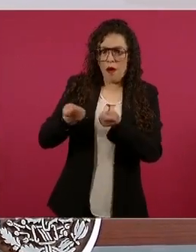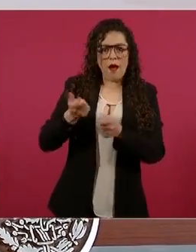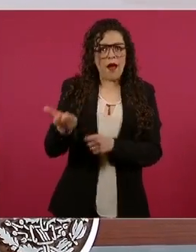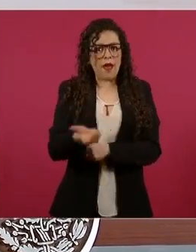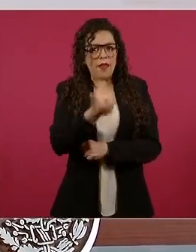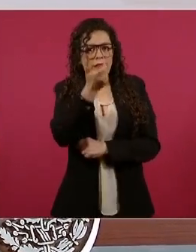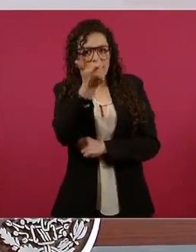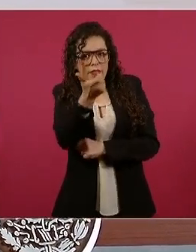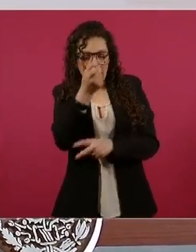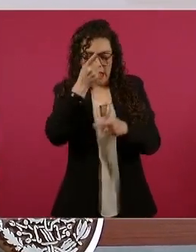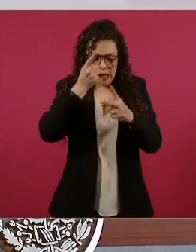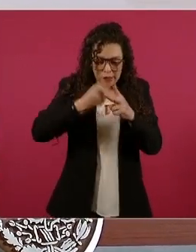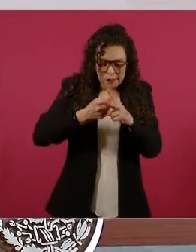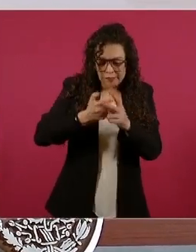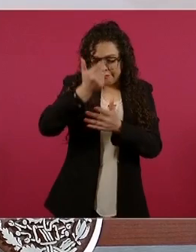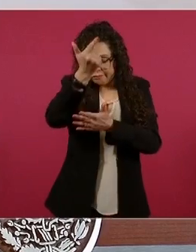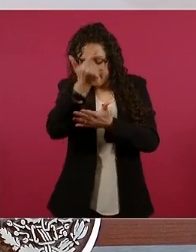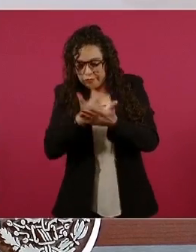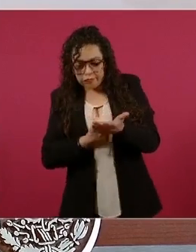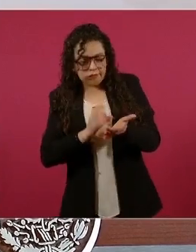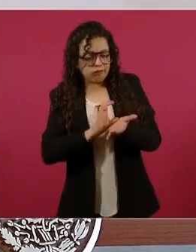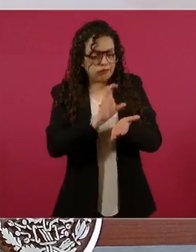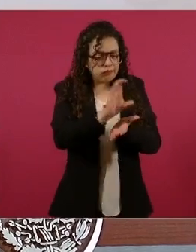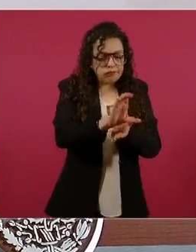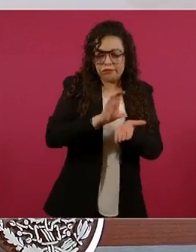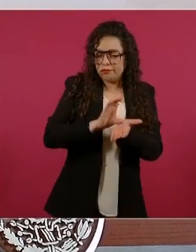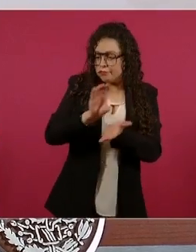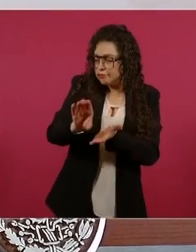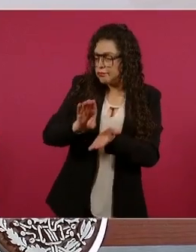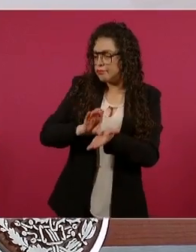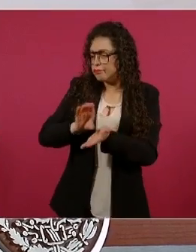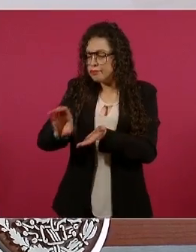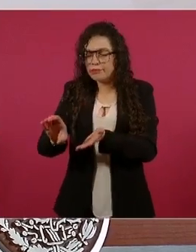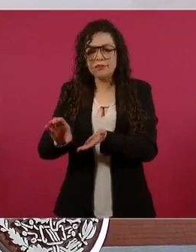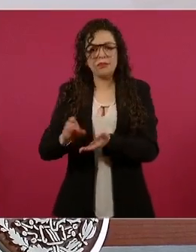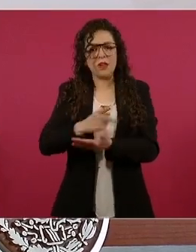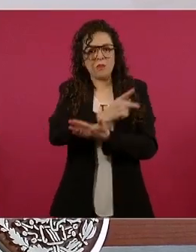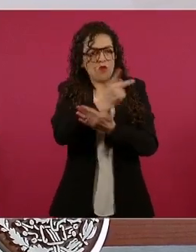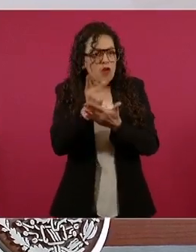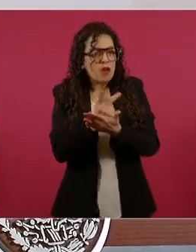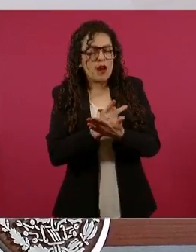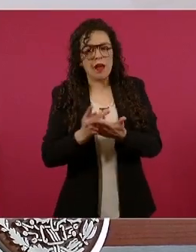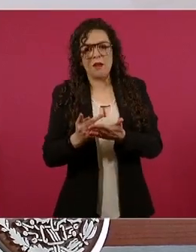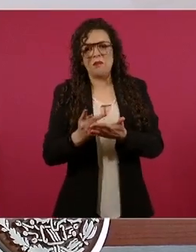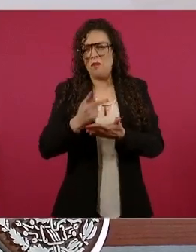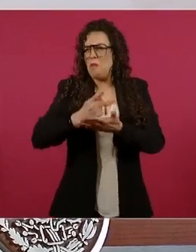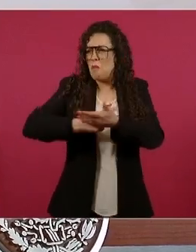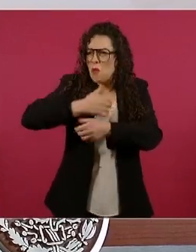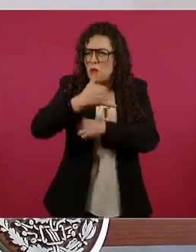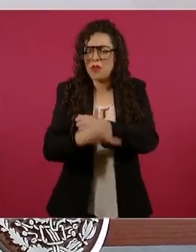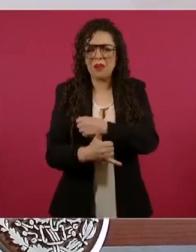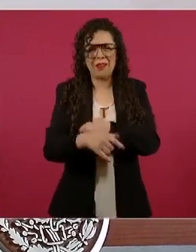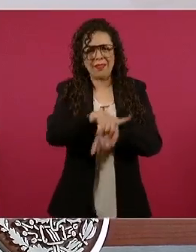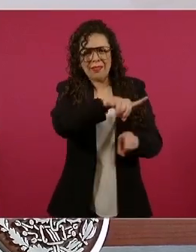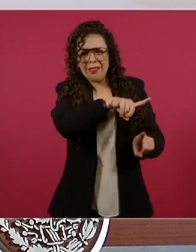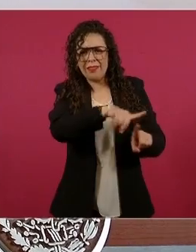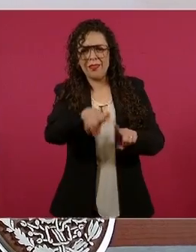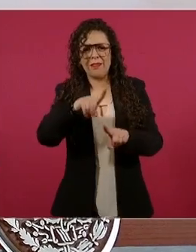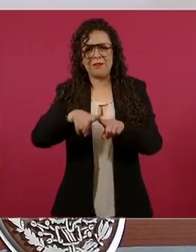del presupuesto, en programas, en proyectos, sabe,